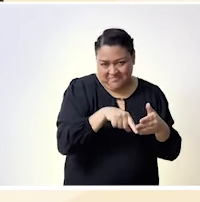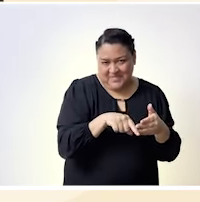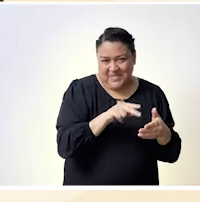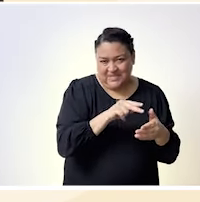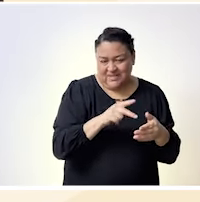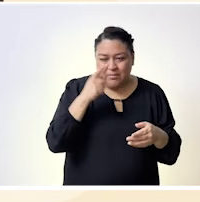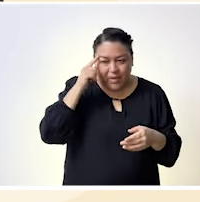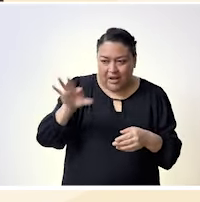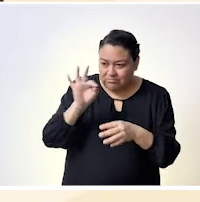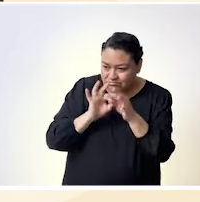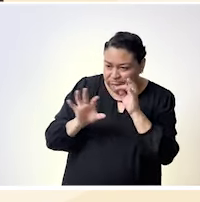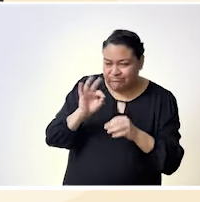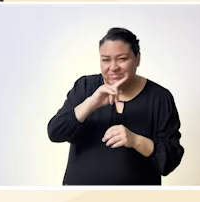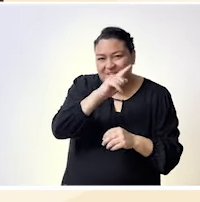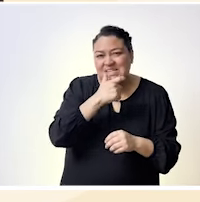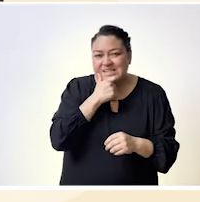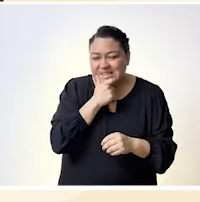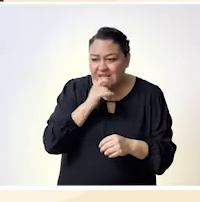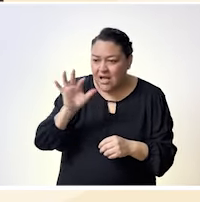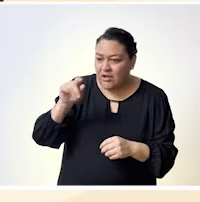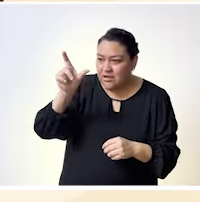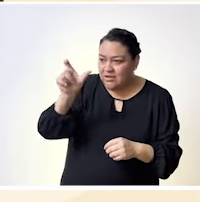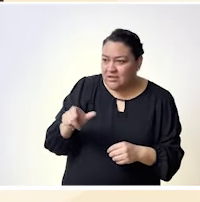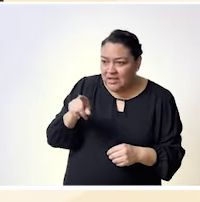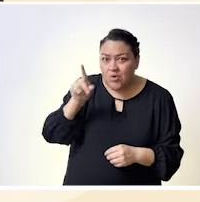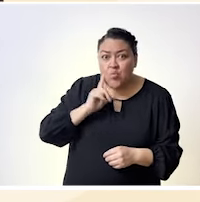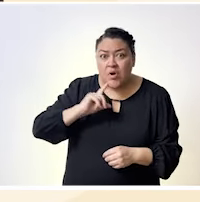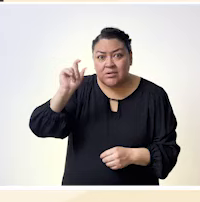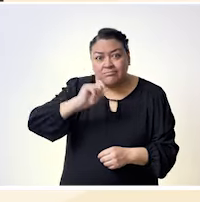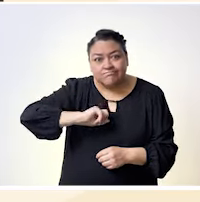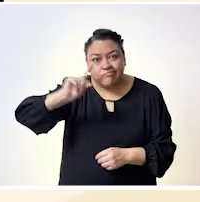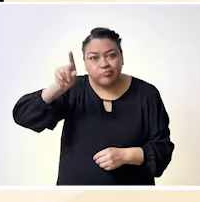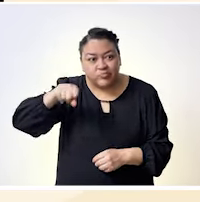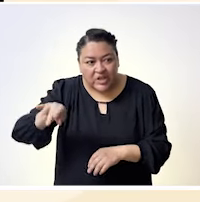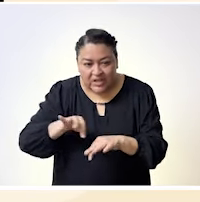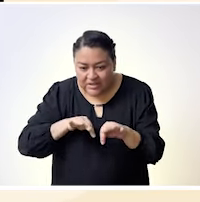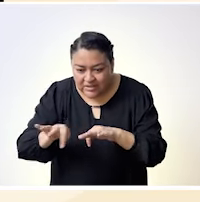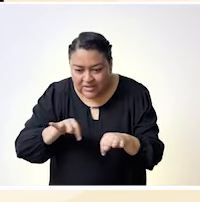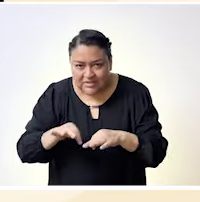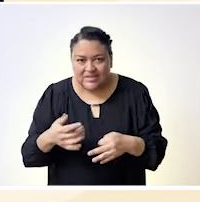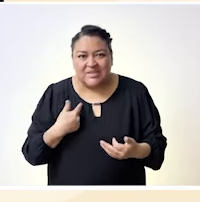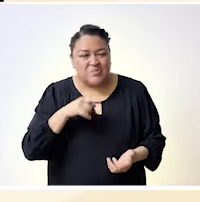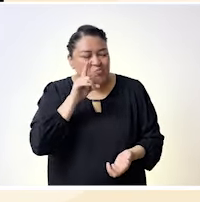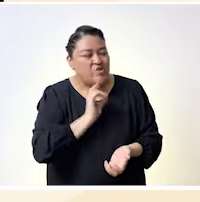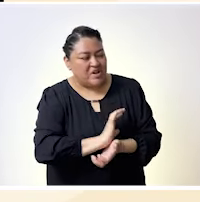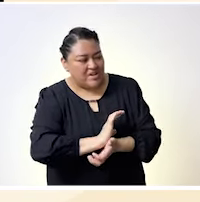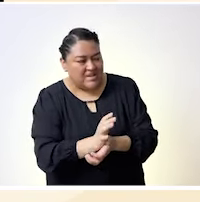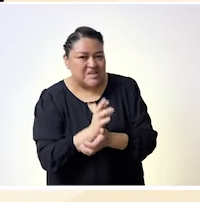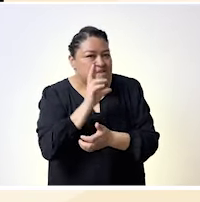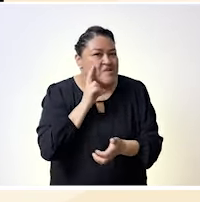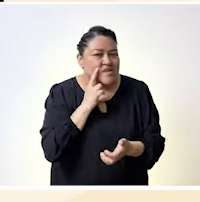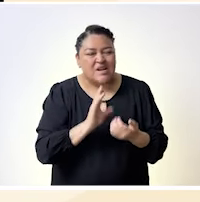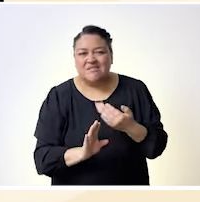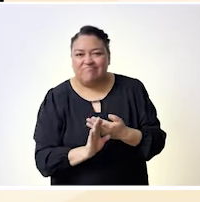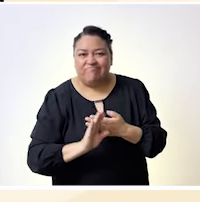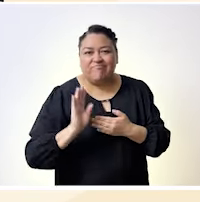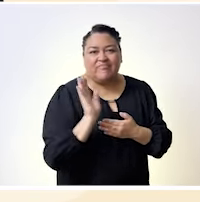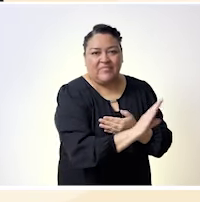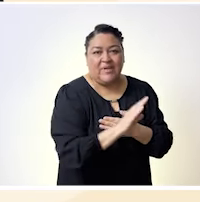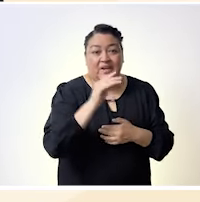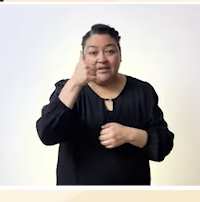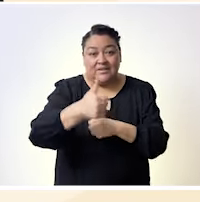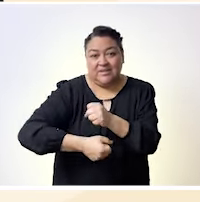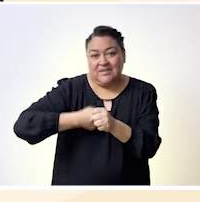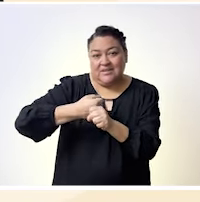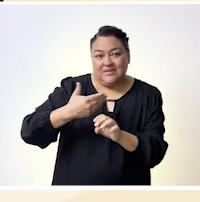destaca por ser una mujer que trabaja contra el sexismo y el racismo y por sobresalir en un entorno dominado por hombres. Hace seis años